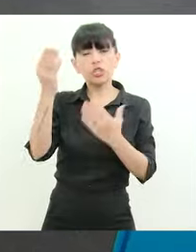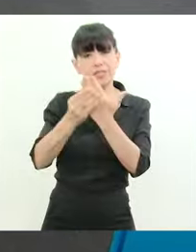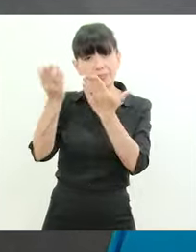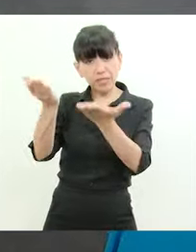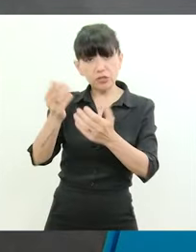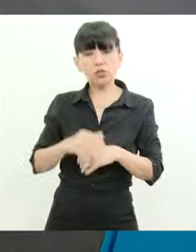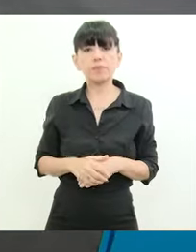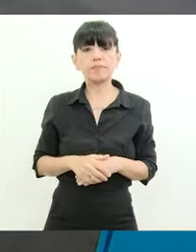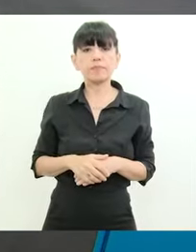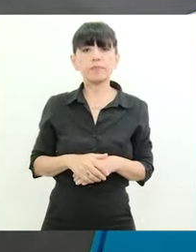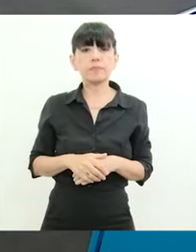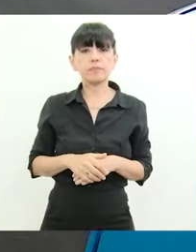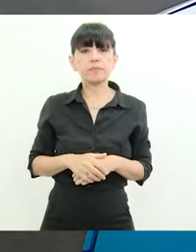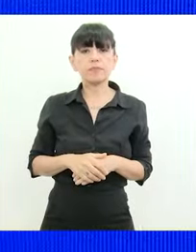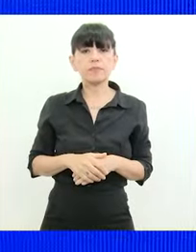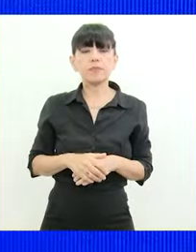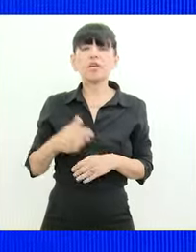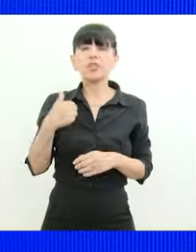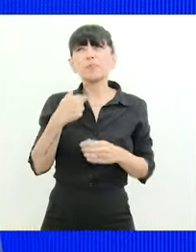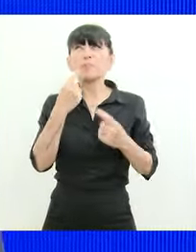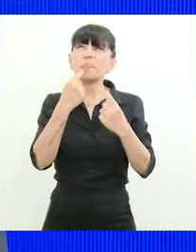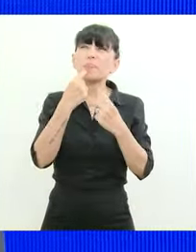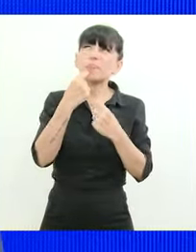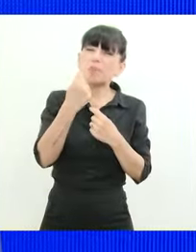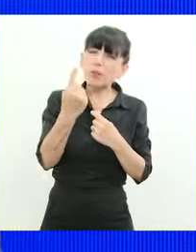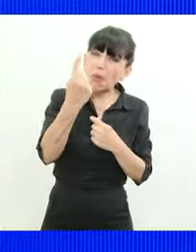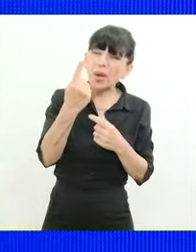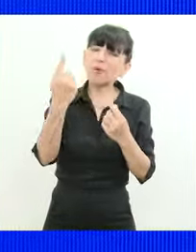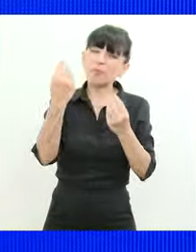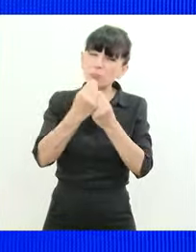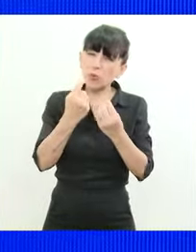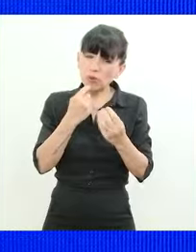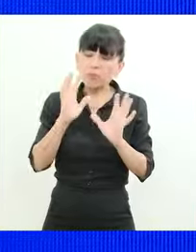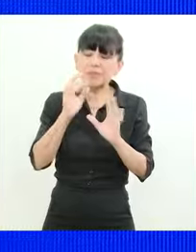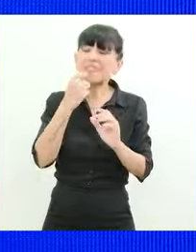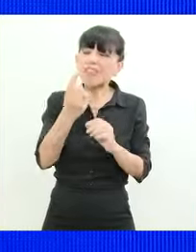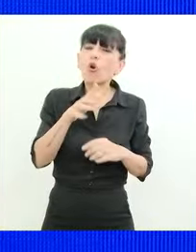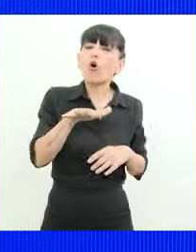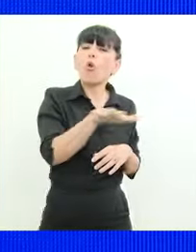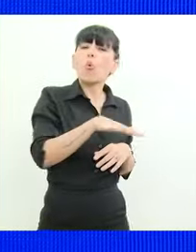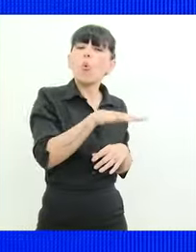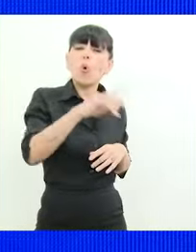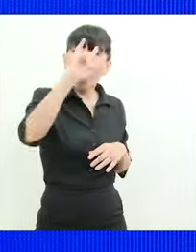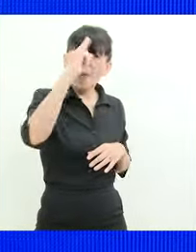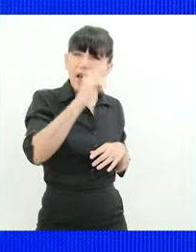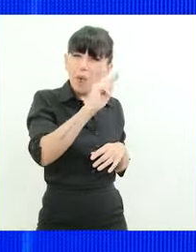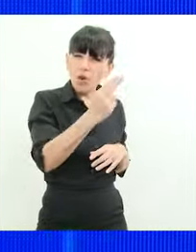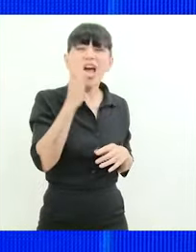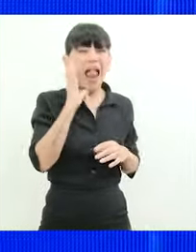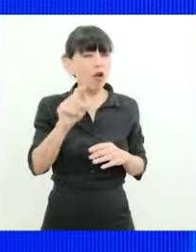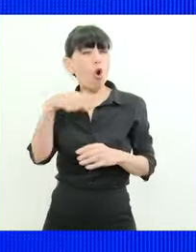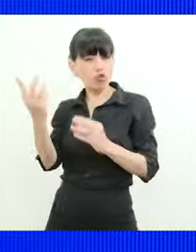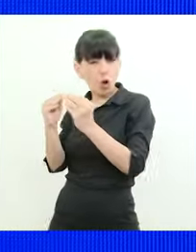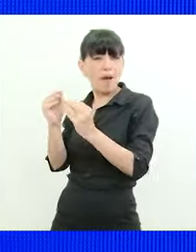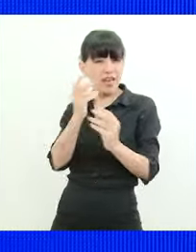tengo varias en una digamos ¿qué rol va a ocupar Bacamorta en su gobierno? Sí ya le contestó algo al colega